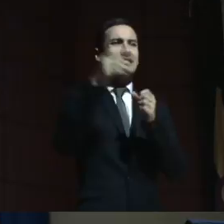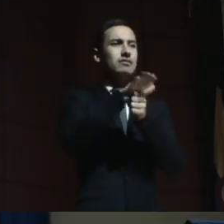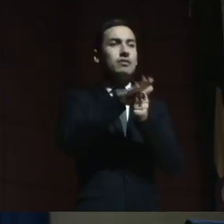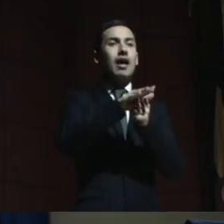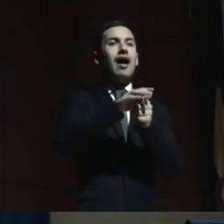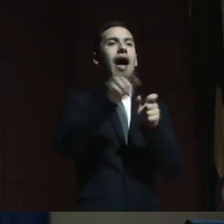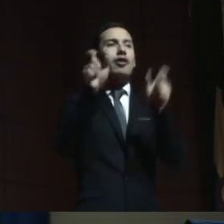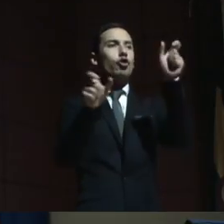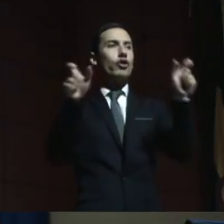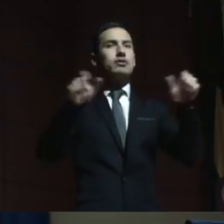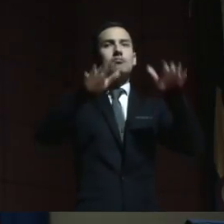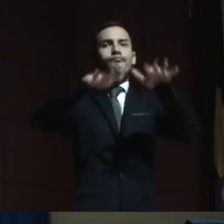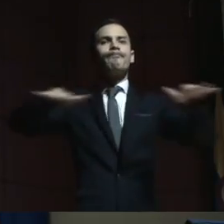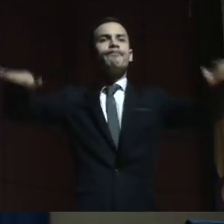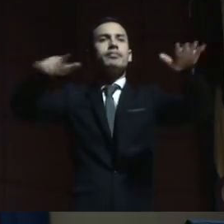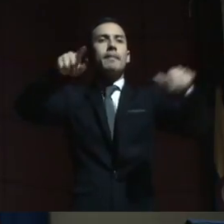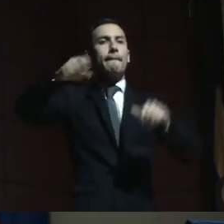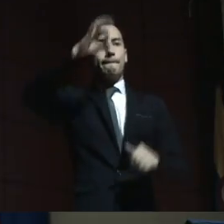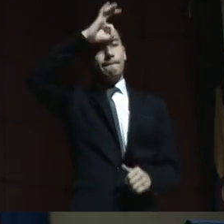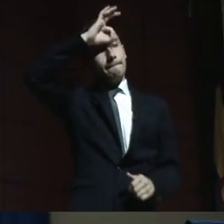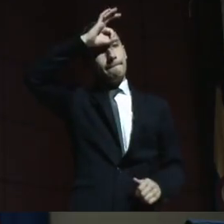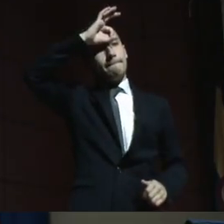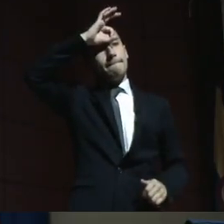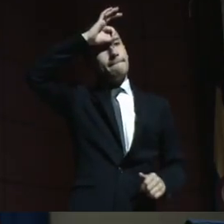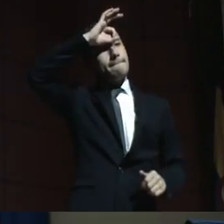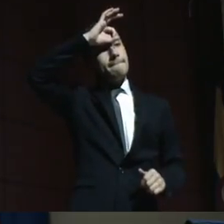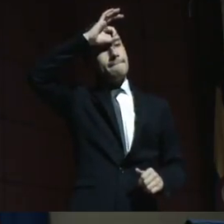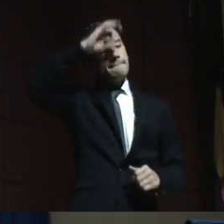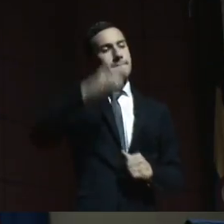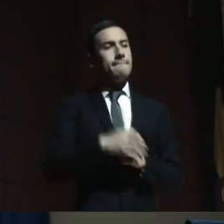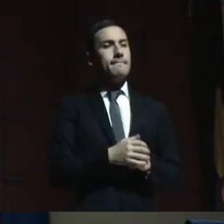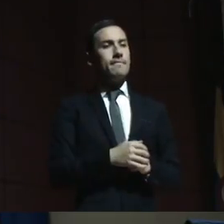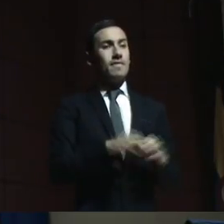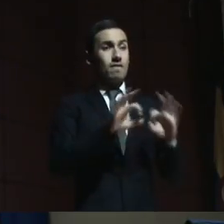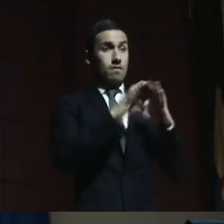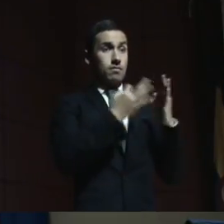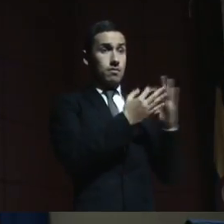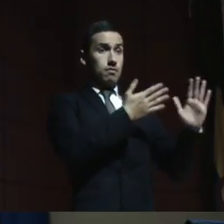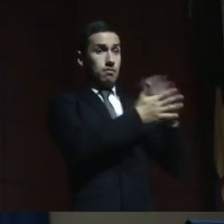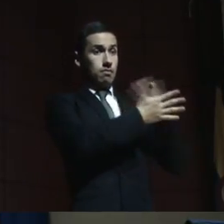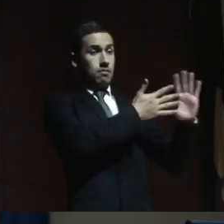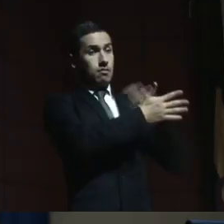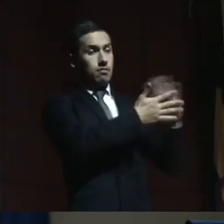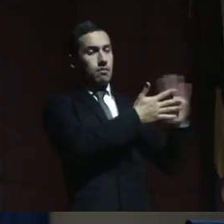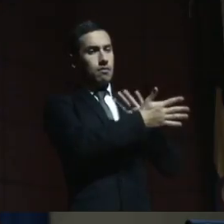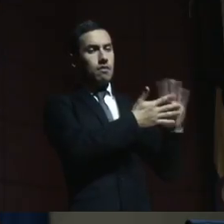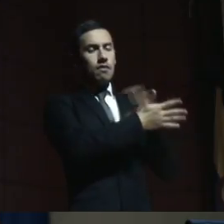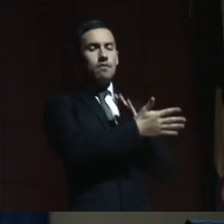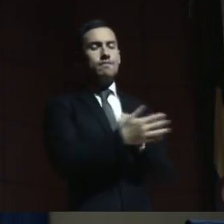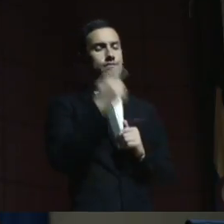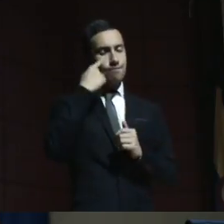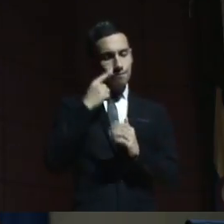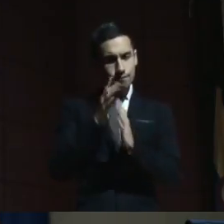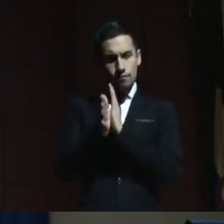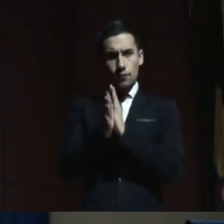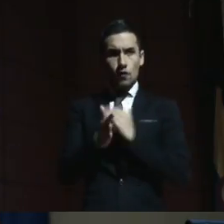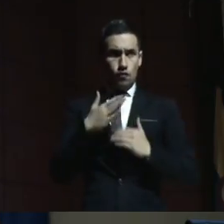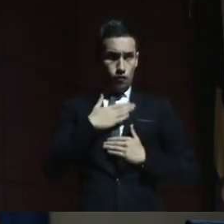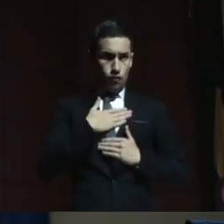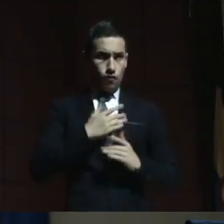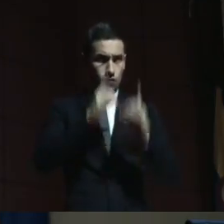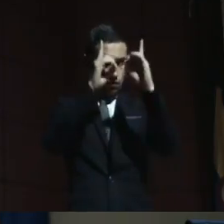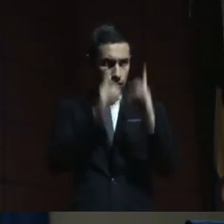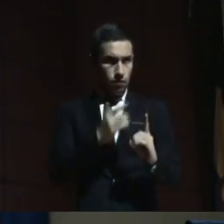¿cierto? Entonces, las familias nos cuentan que las razones por las cuales ellas han decidido